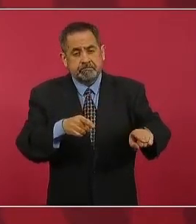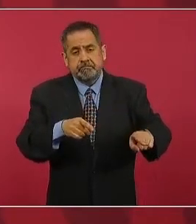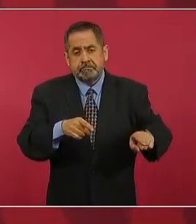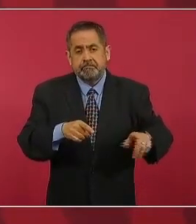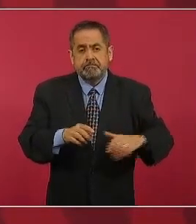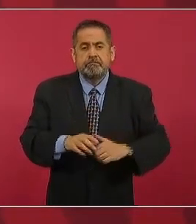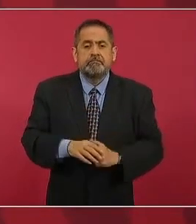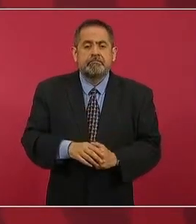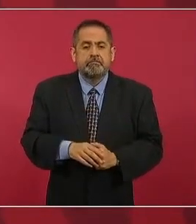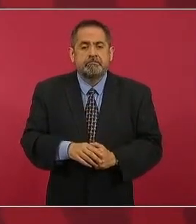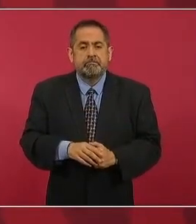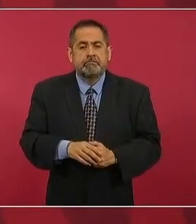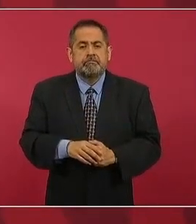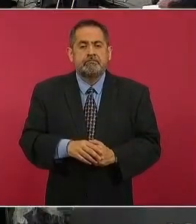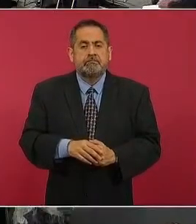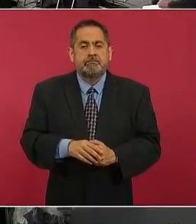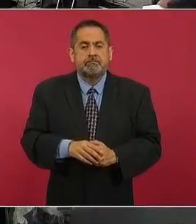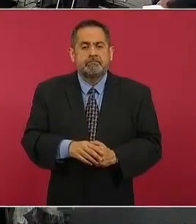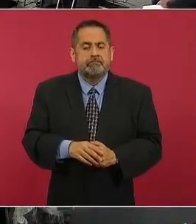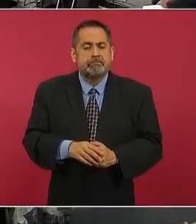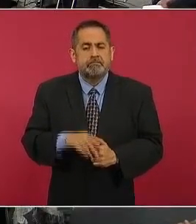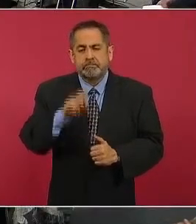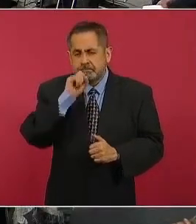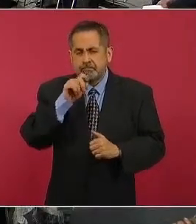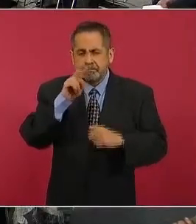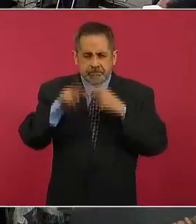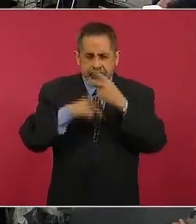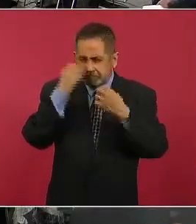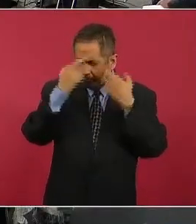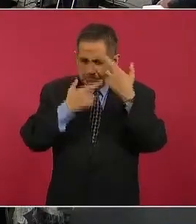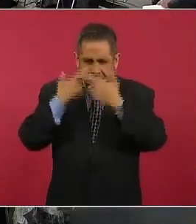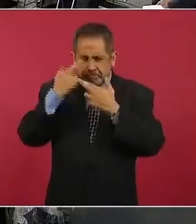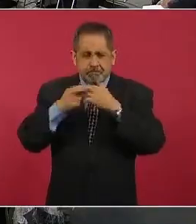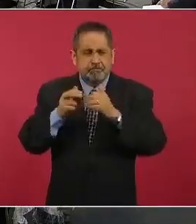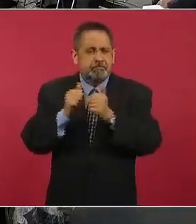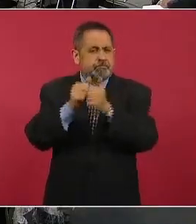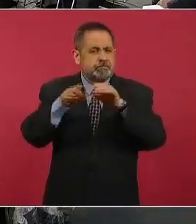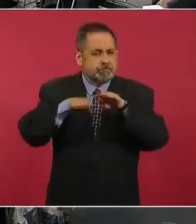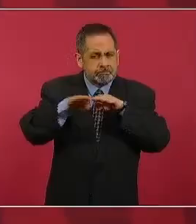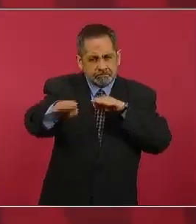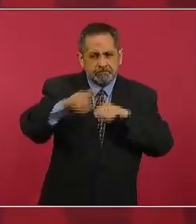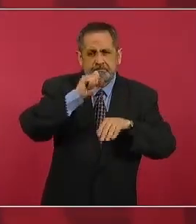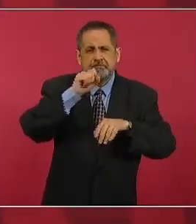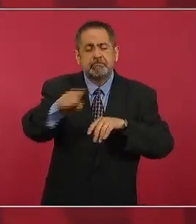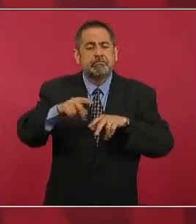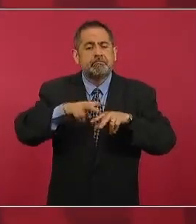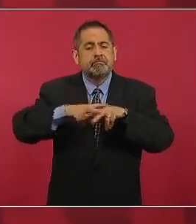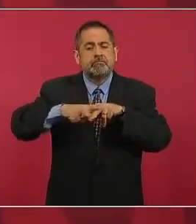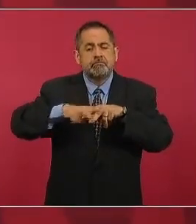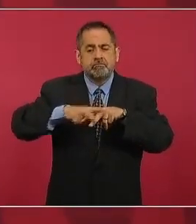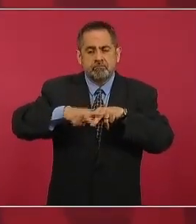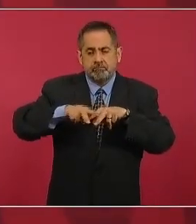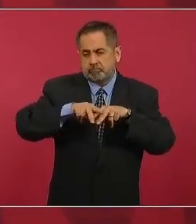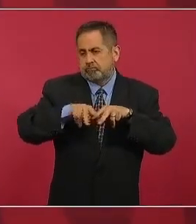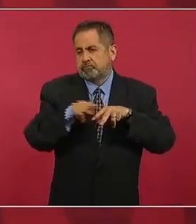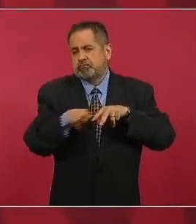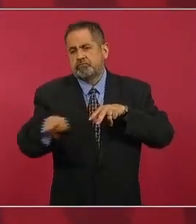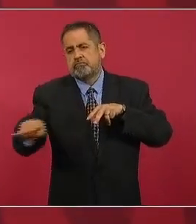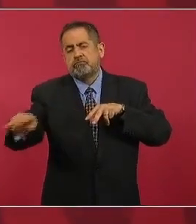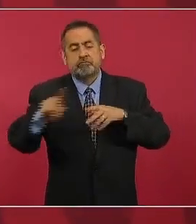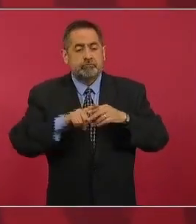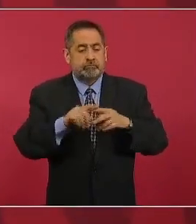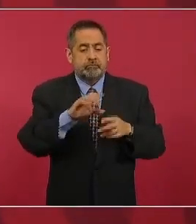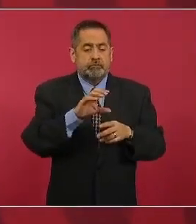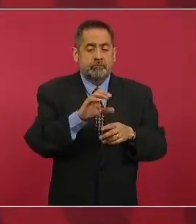vamos a supervisar carreteras también la vía del ferrocarril de